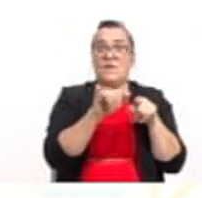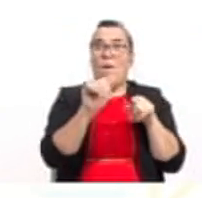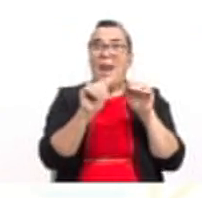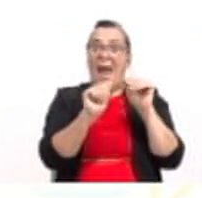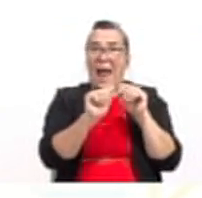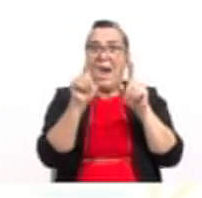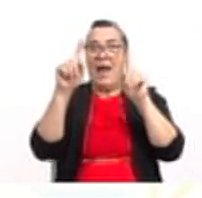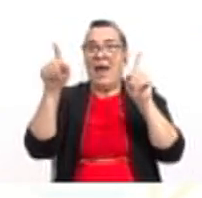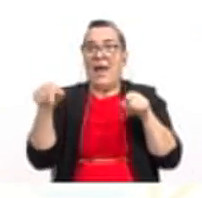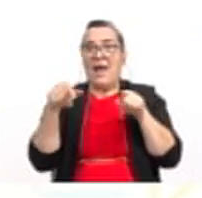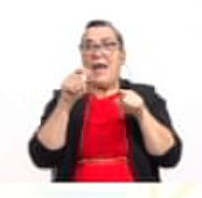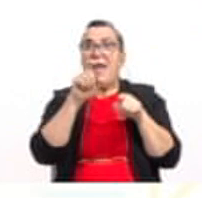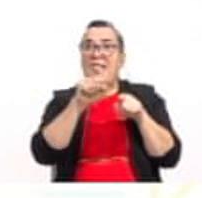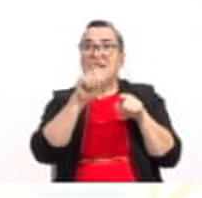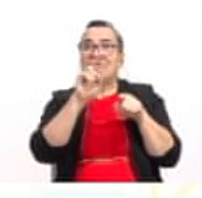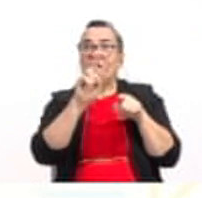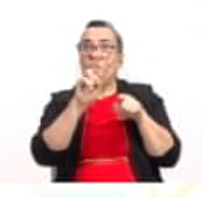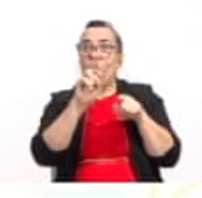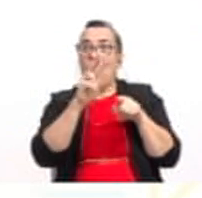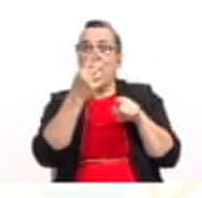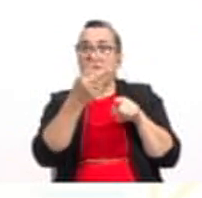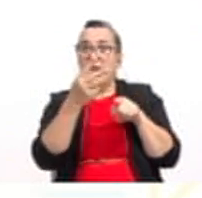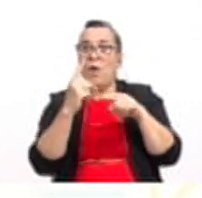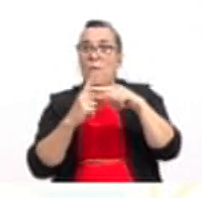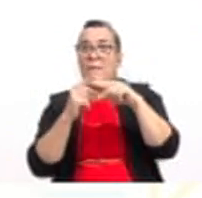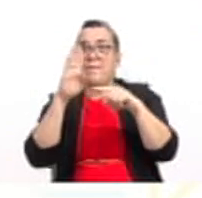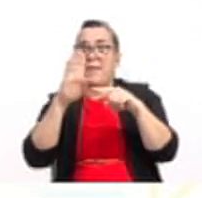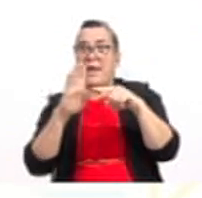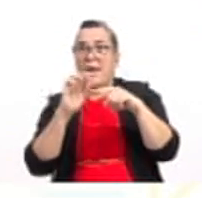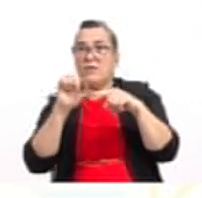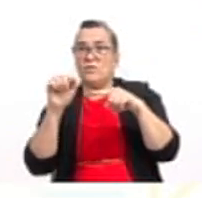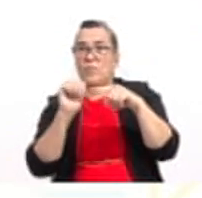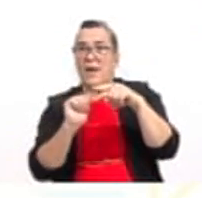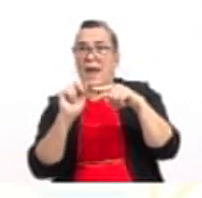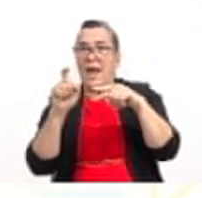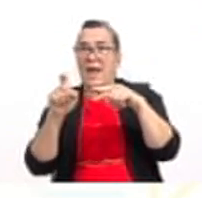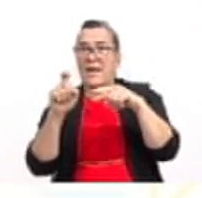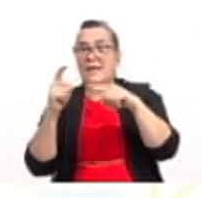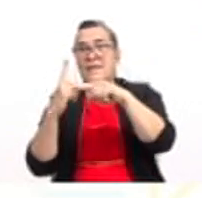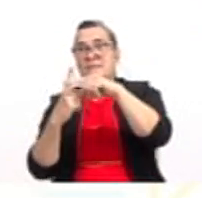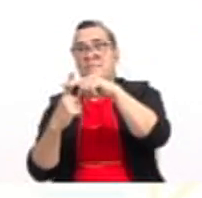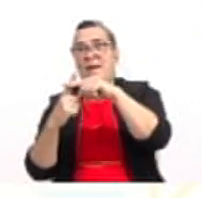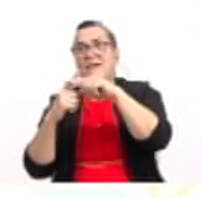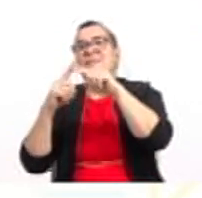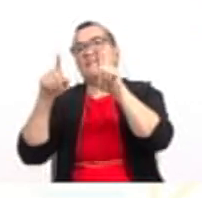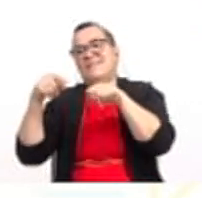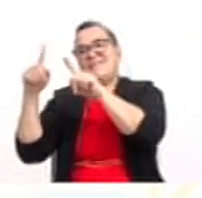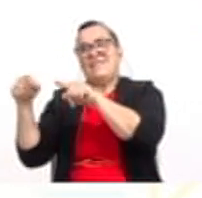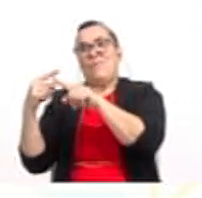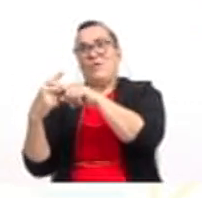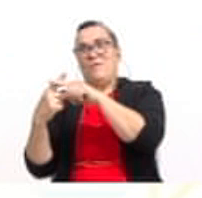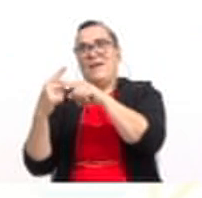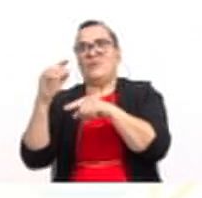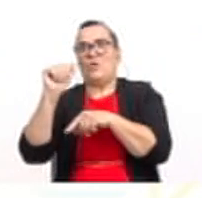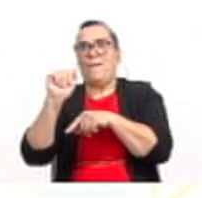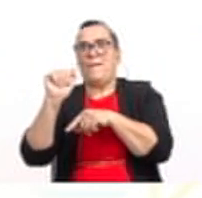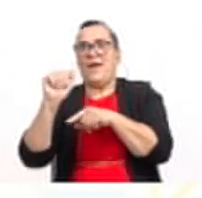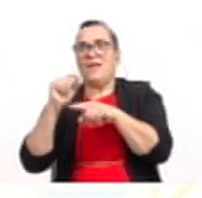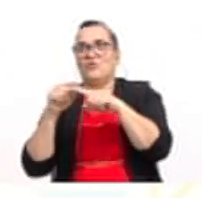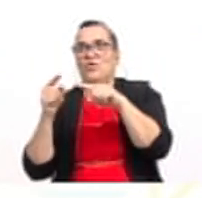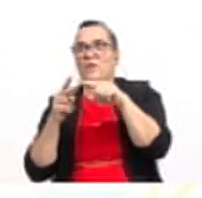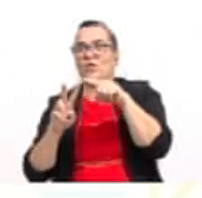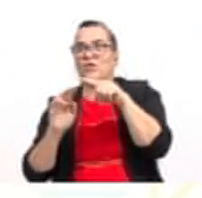a, x al cuadrado, más b sobre a, x, más el cuadrado de b sobre 2a, menos el